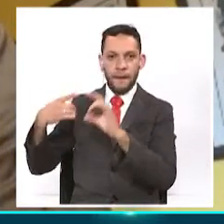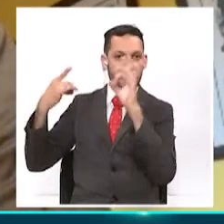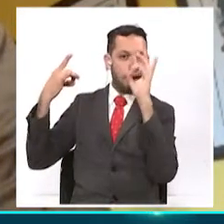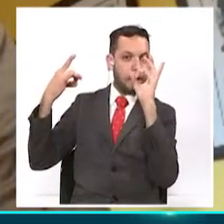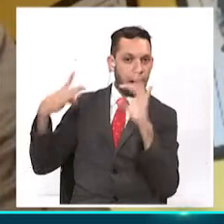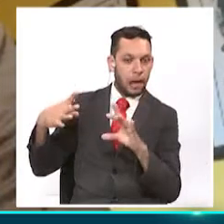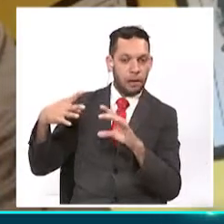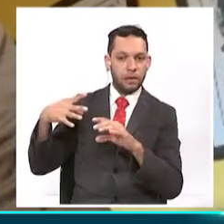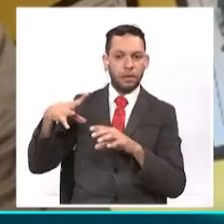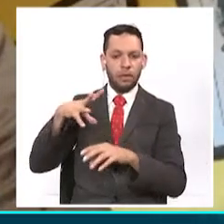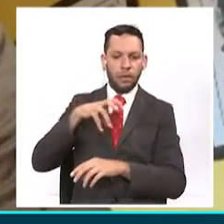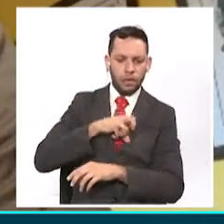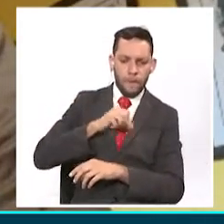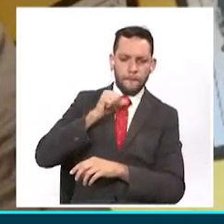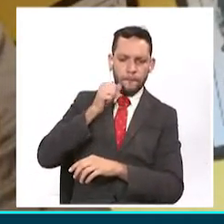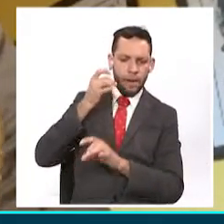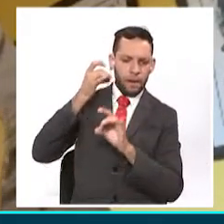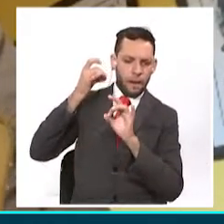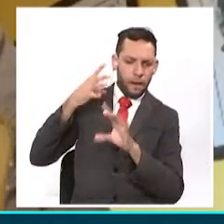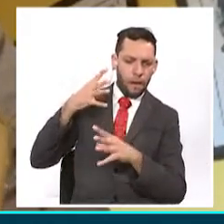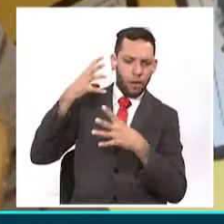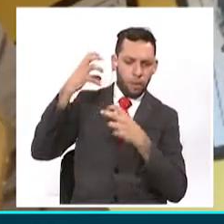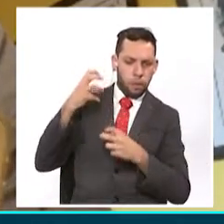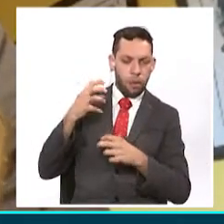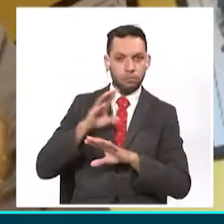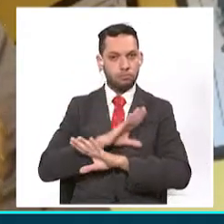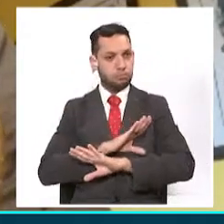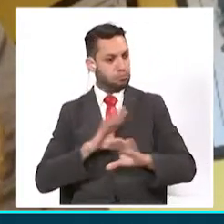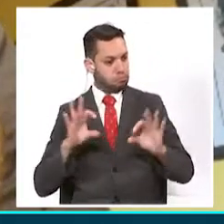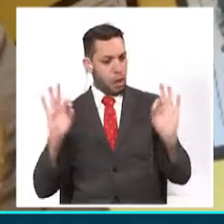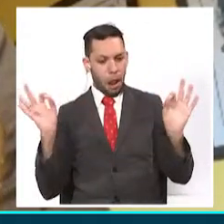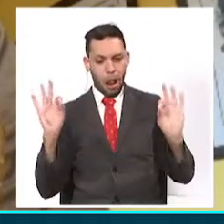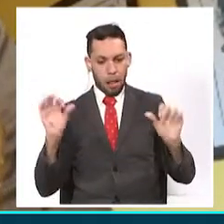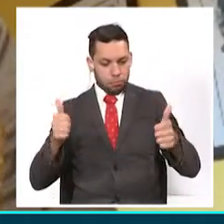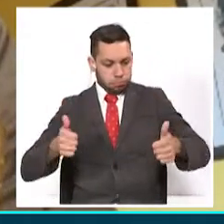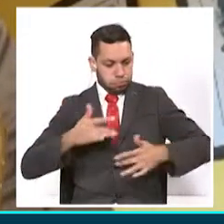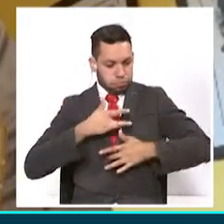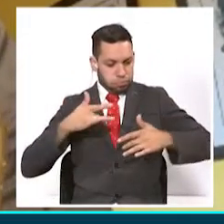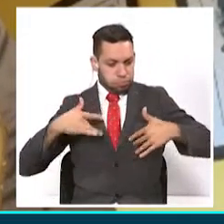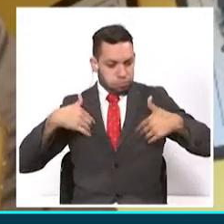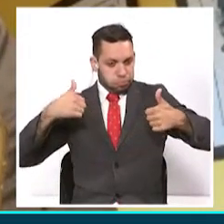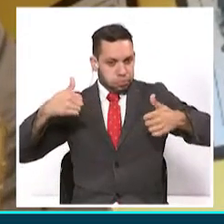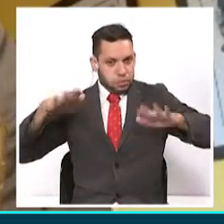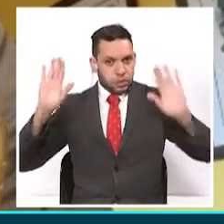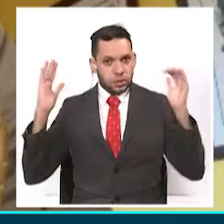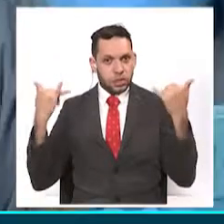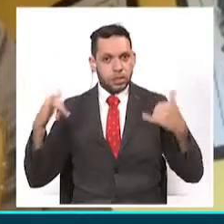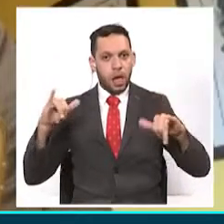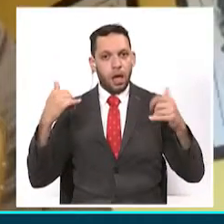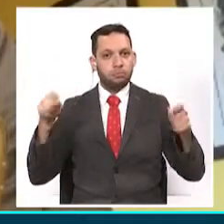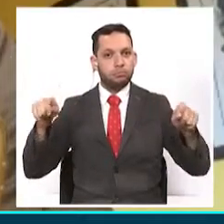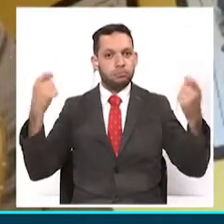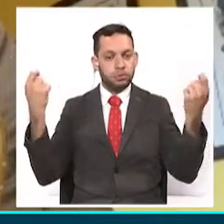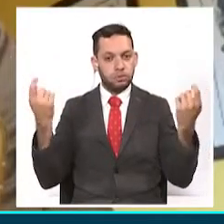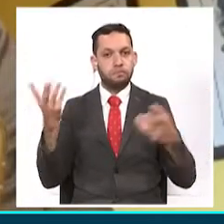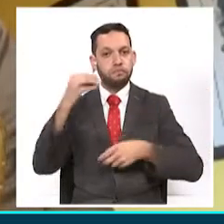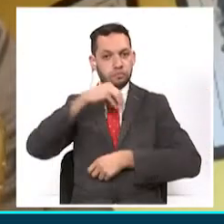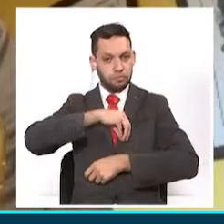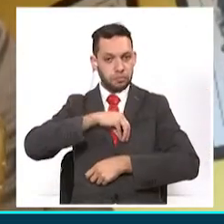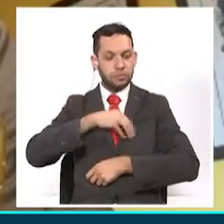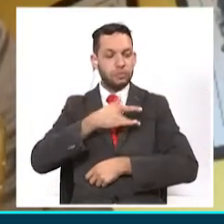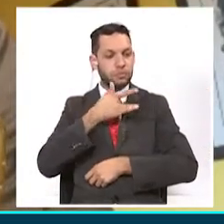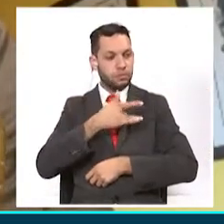negativos, para absolutamente nada. Me siento muy bien, aparte de que anímicamente, pues, me da mucha